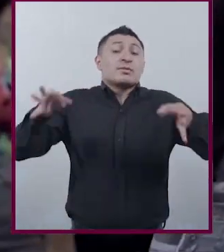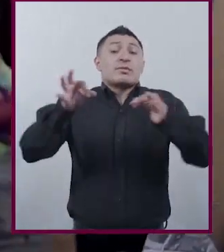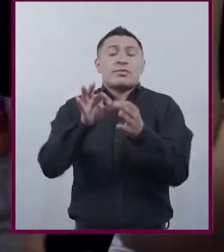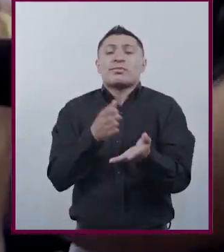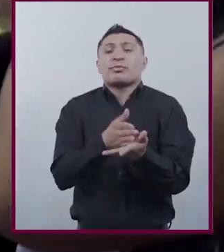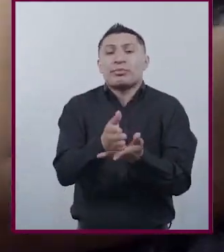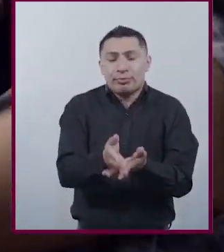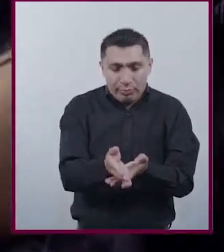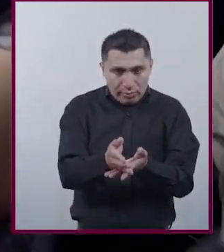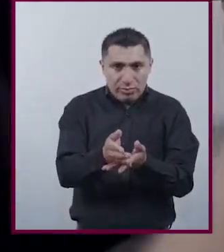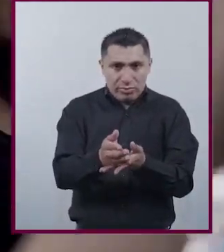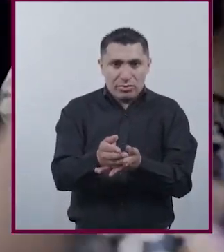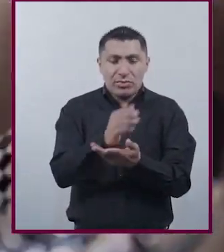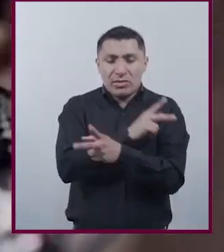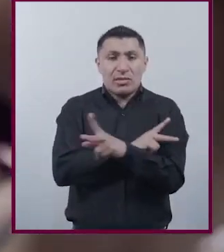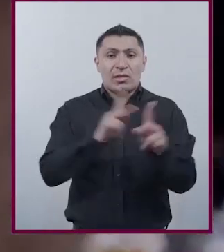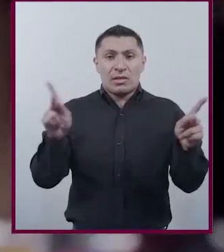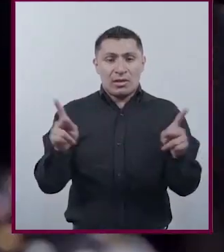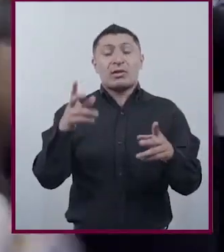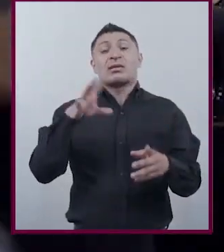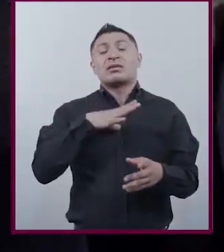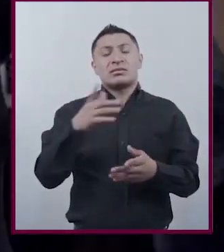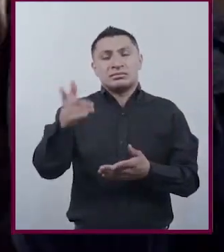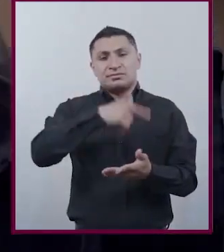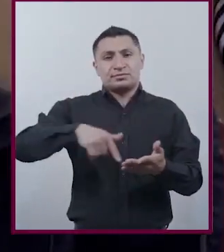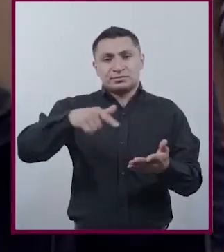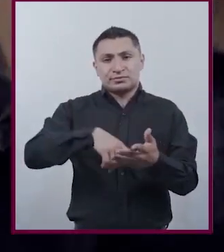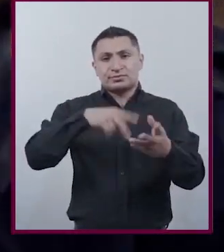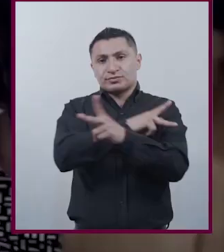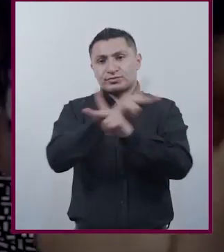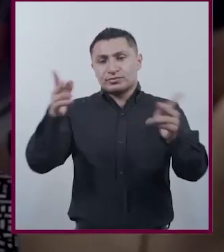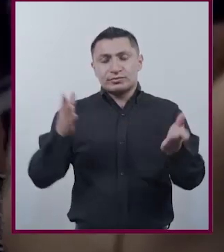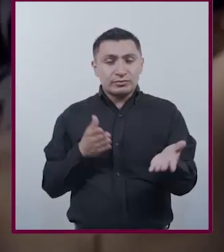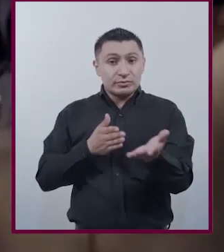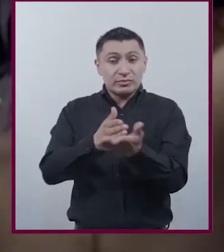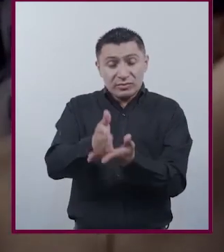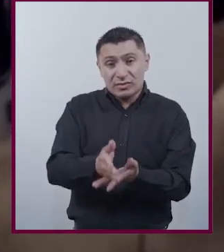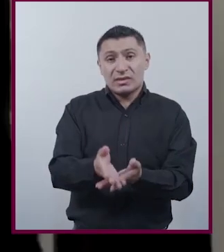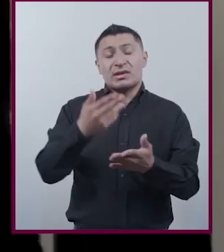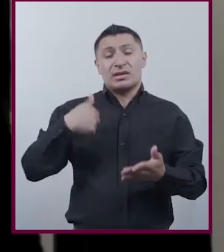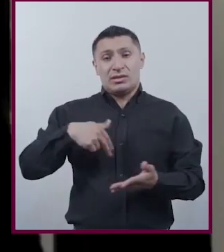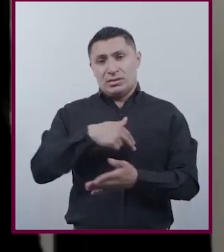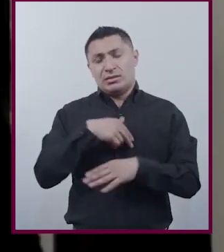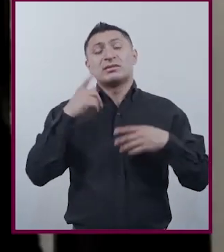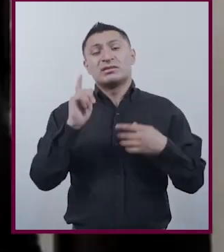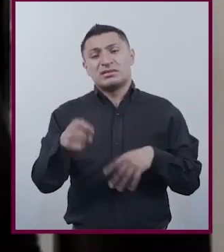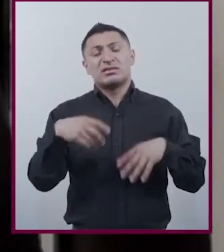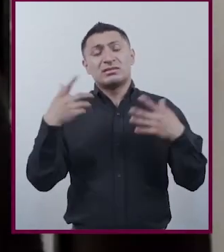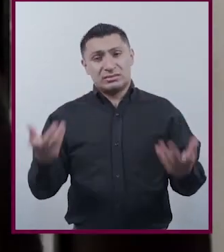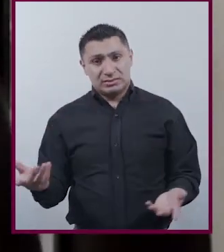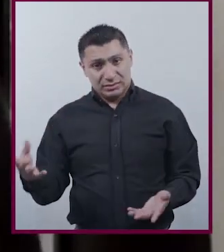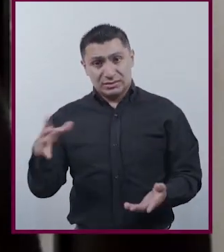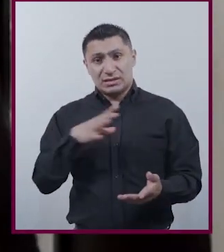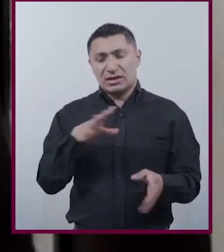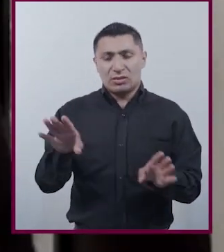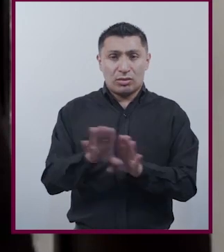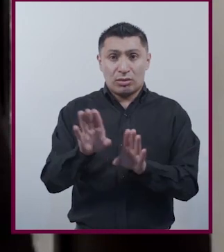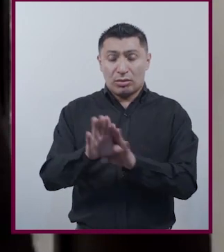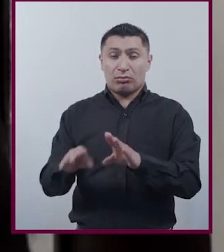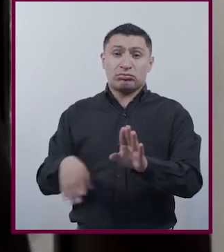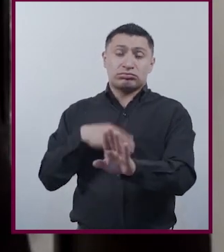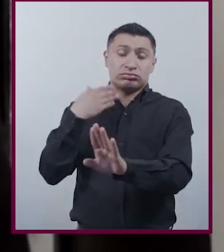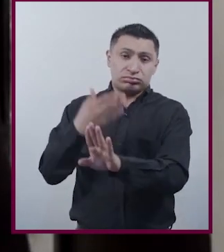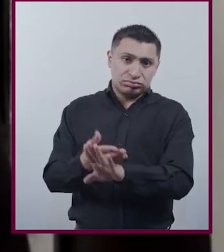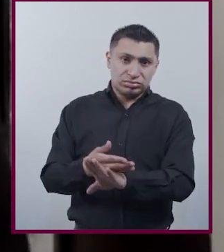acceder Al espacio público De estar presentes En el espacio público Es que estamos Pues Transgrediendo La